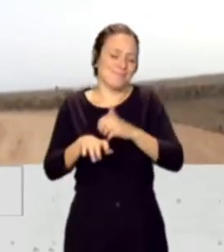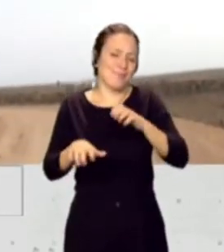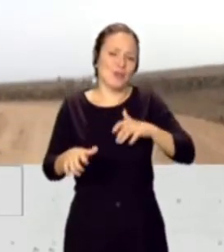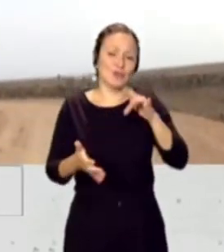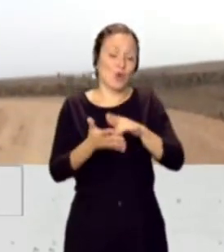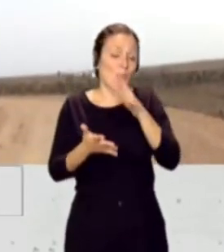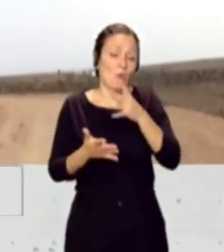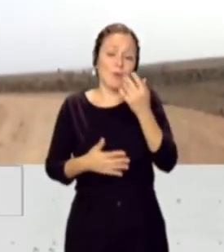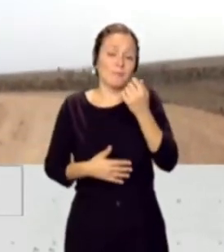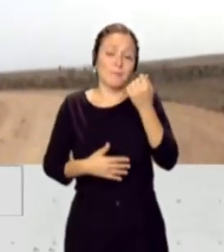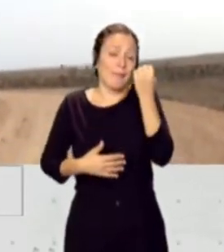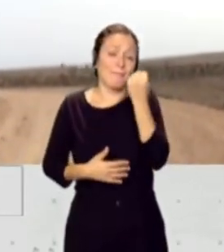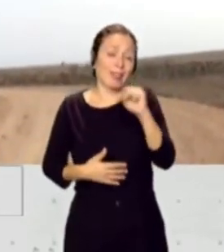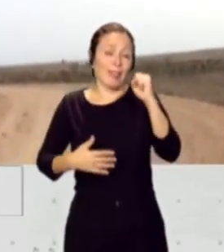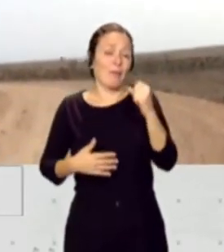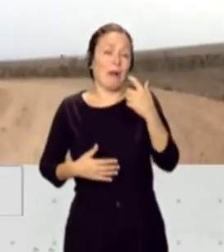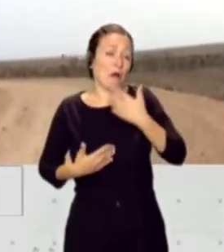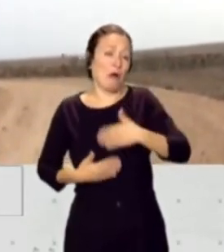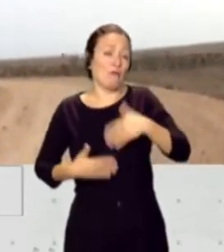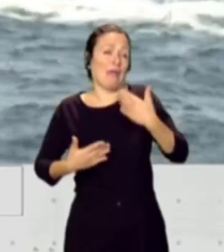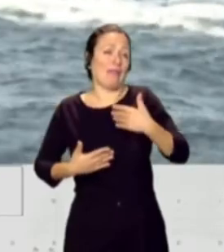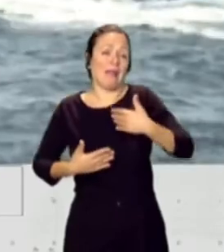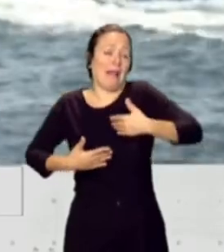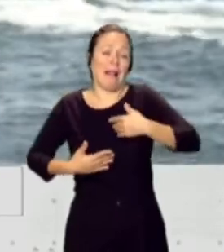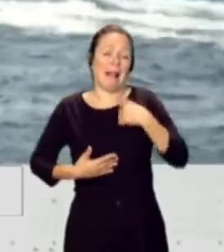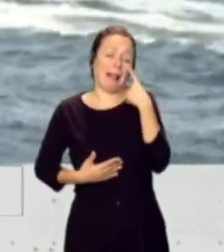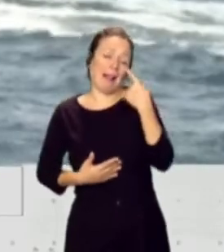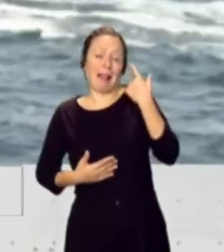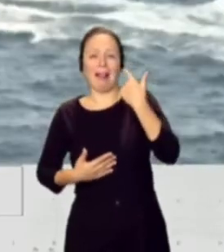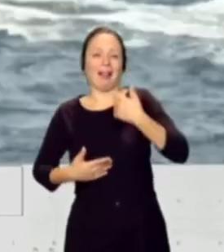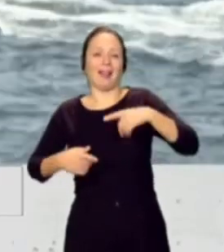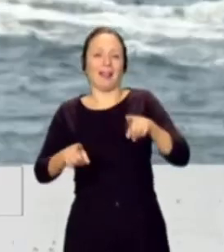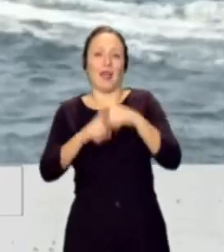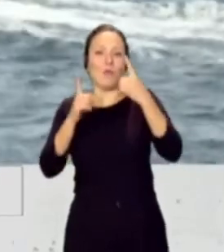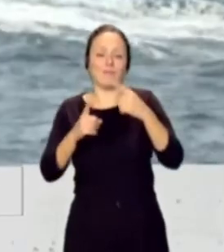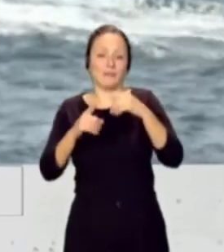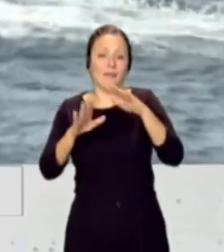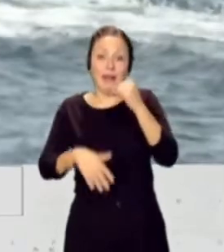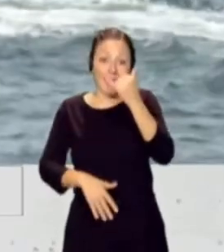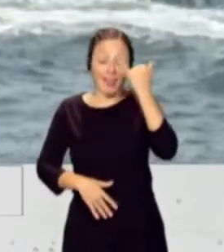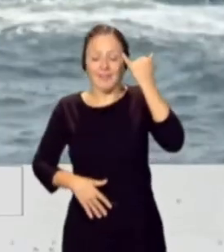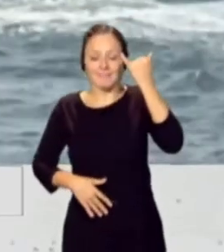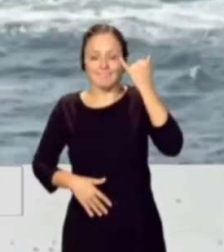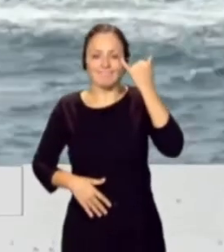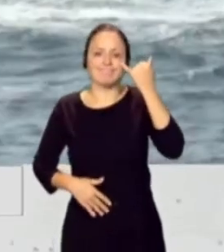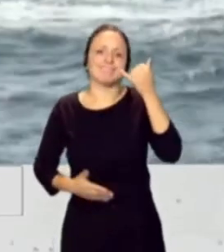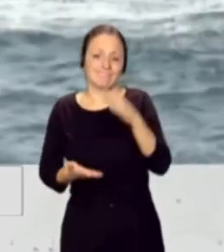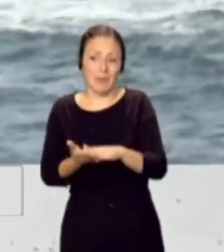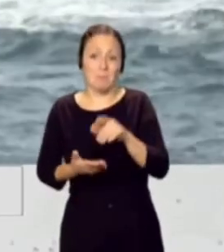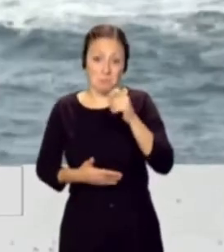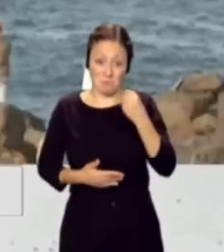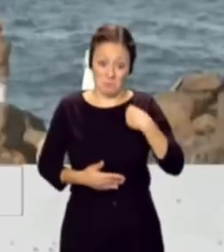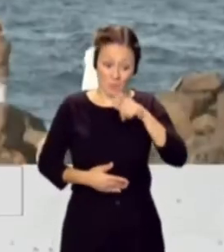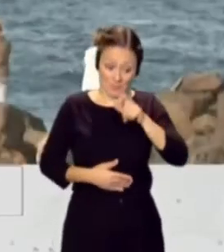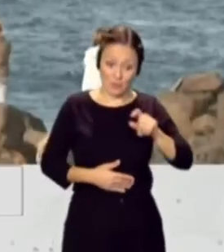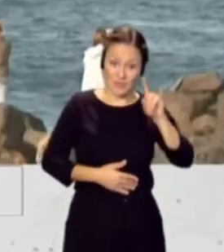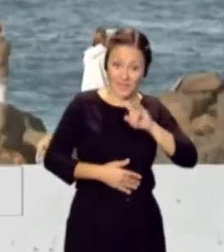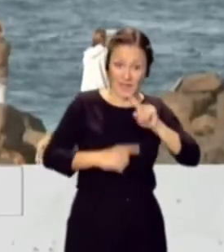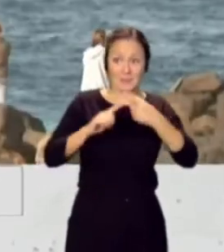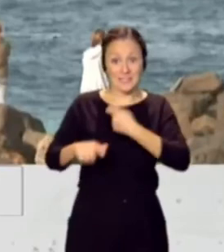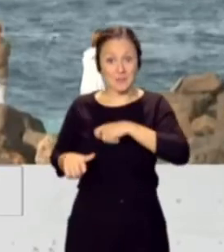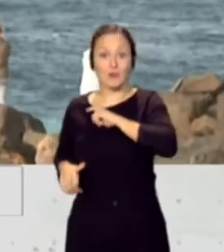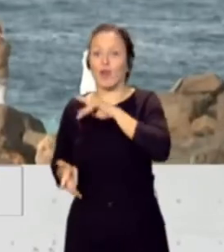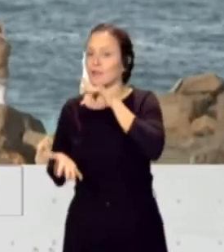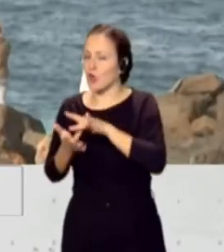imprudencia, por un exceso de confianza y eso es lo que nos pasa a los residentes en Canarias y a los españoles, nos imbuimos